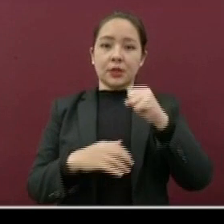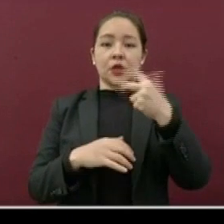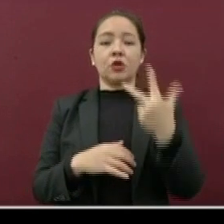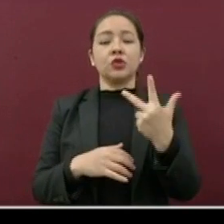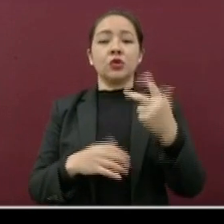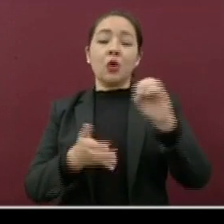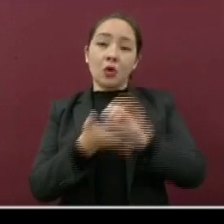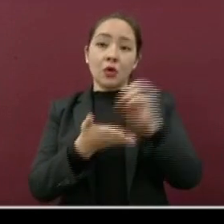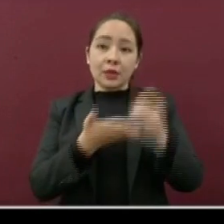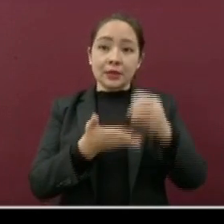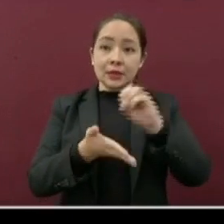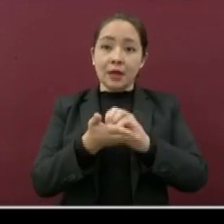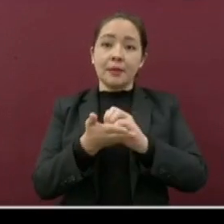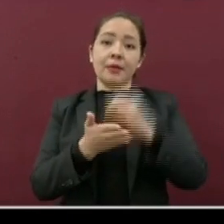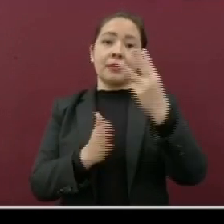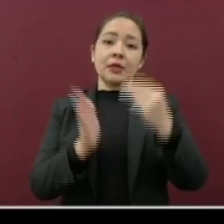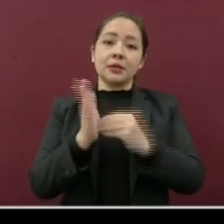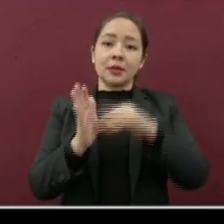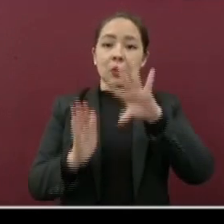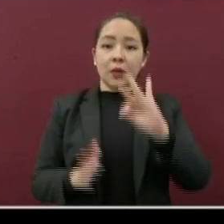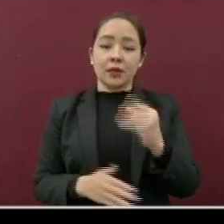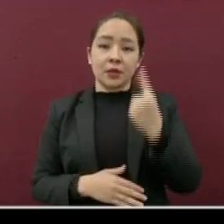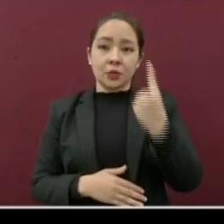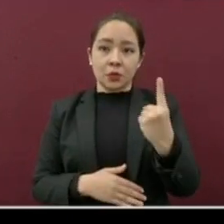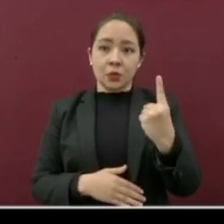Orizaba, 3 mil 41.